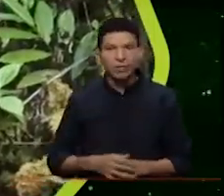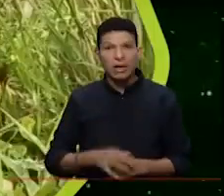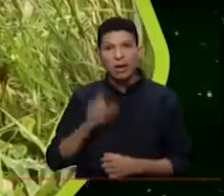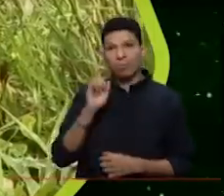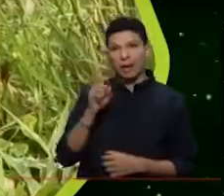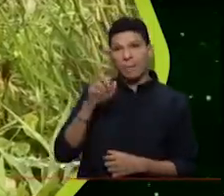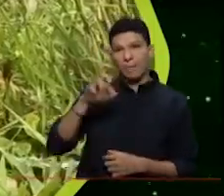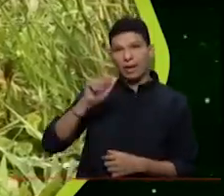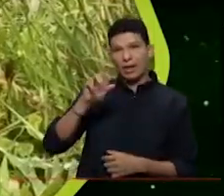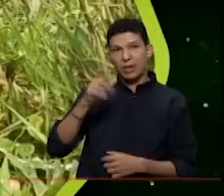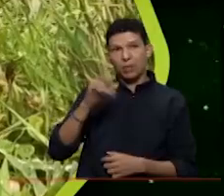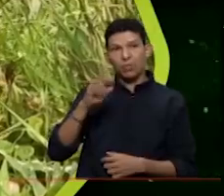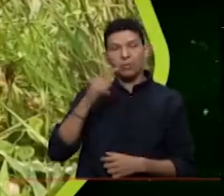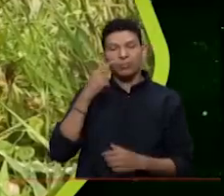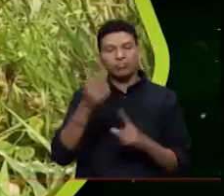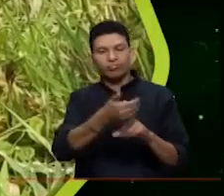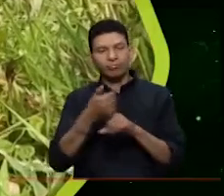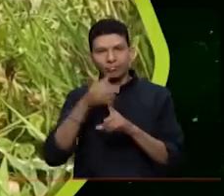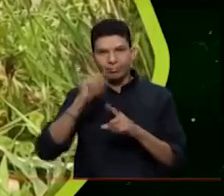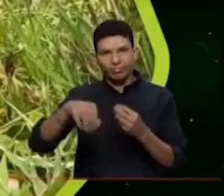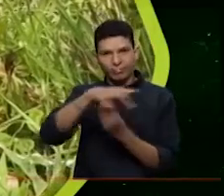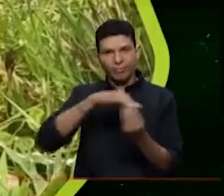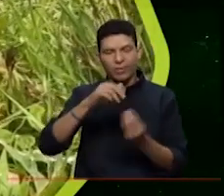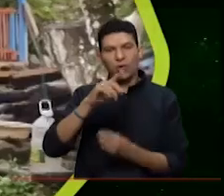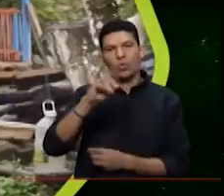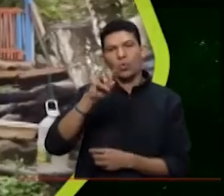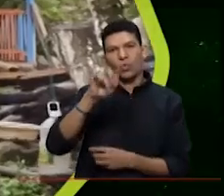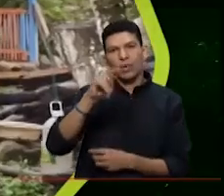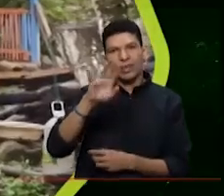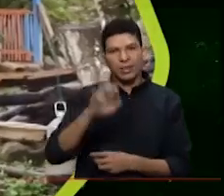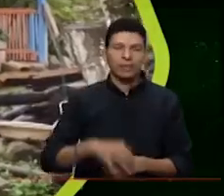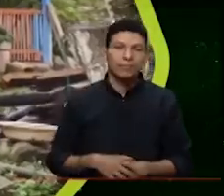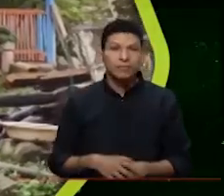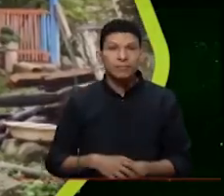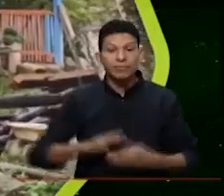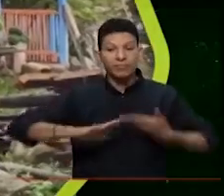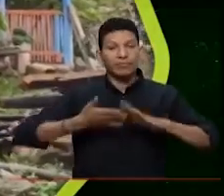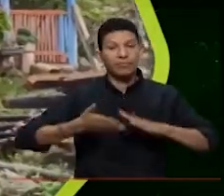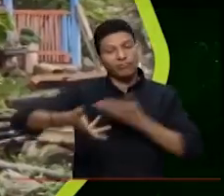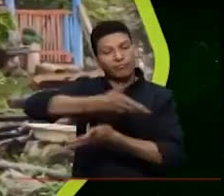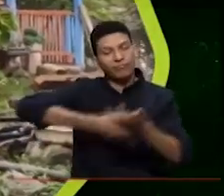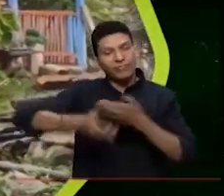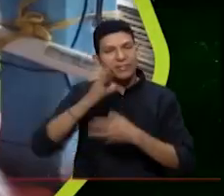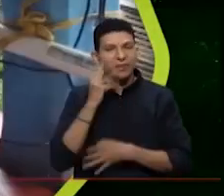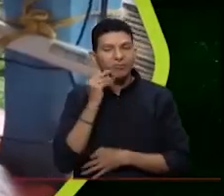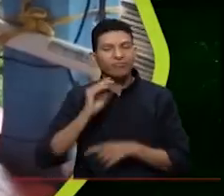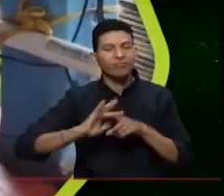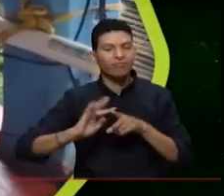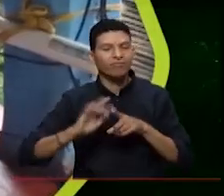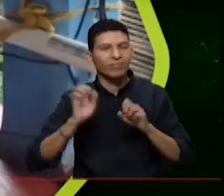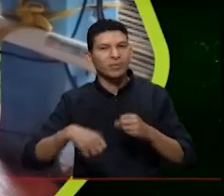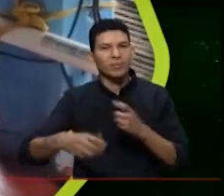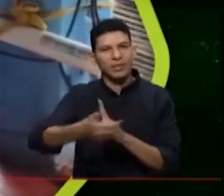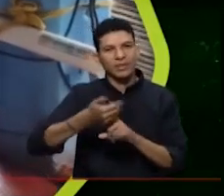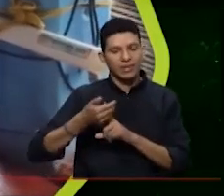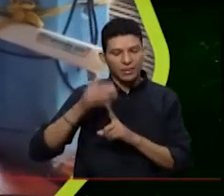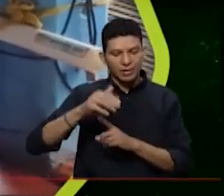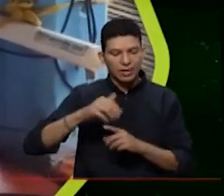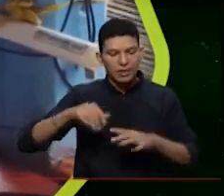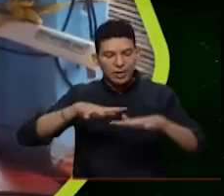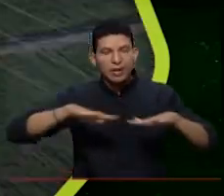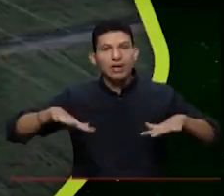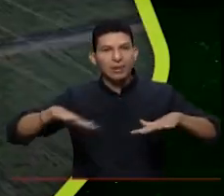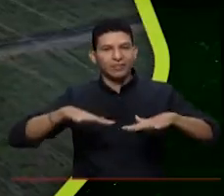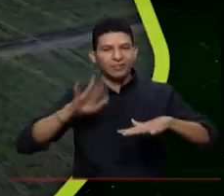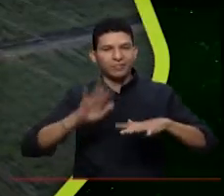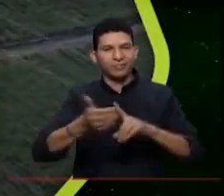fueron quienes están protegiendo el Parque Natural Regional Páramo del Duende. Comunidades hicieron intercambio de experiencias para conservar estas áreas protegidas.